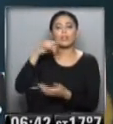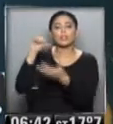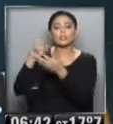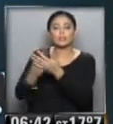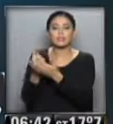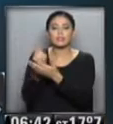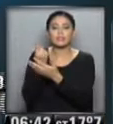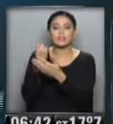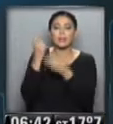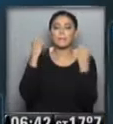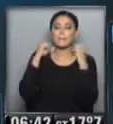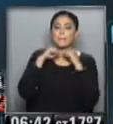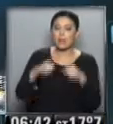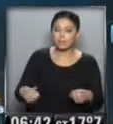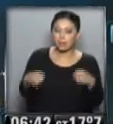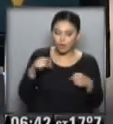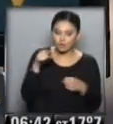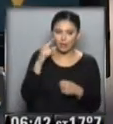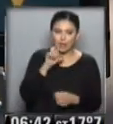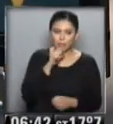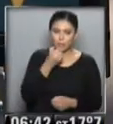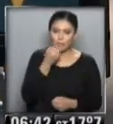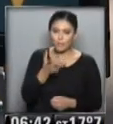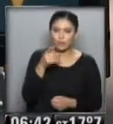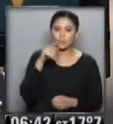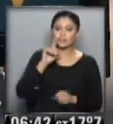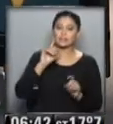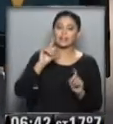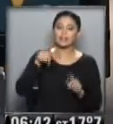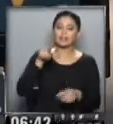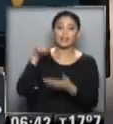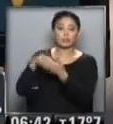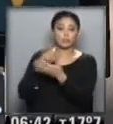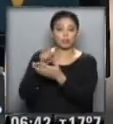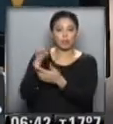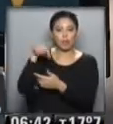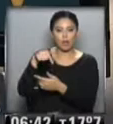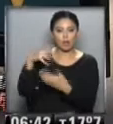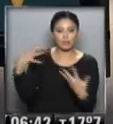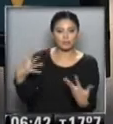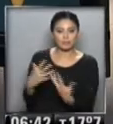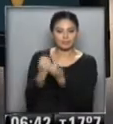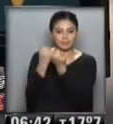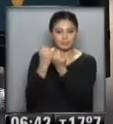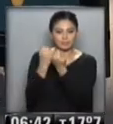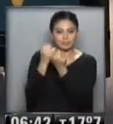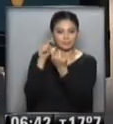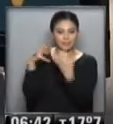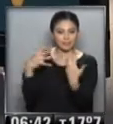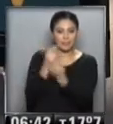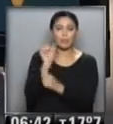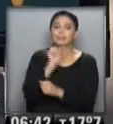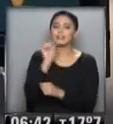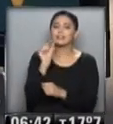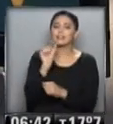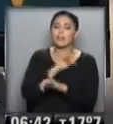bellísima conocida Bariloche... ...la amada ciudad de Bariloche, hoy cumpleaños, eh... ...hoy cumpleaños, enseguida